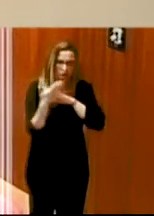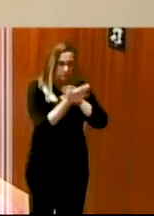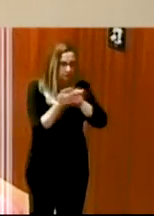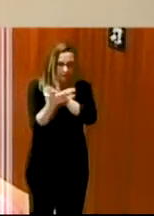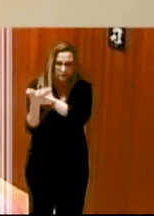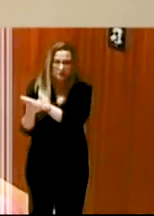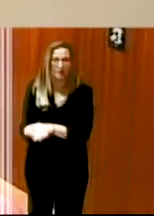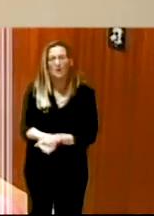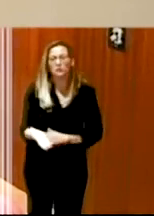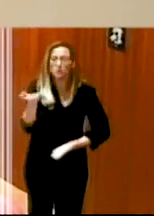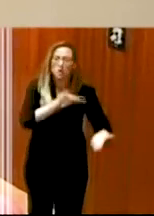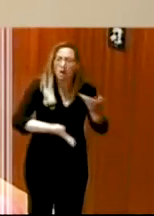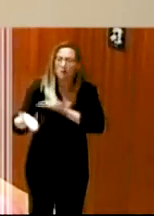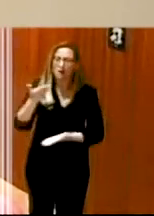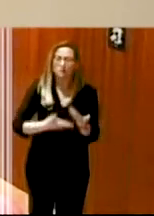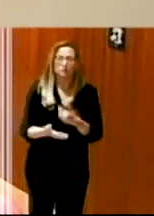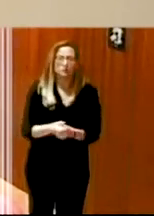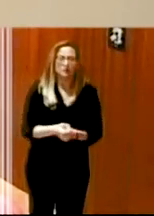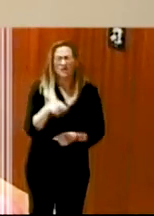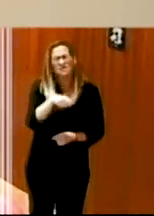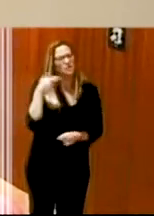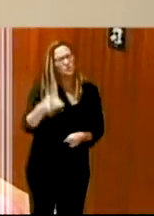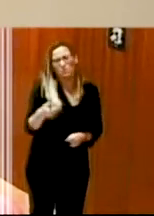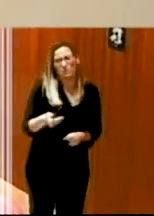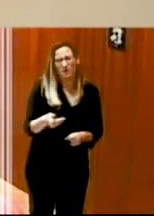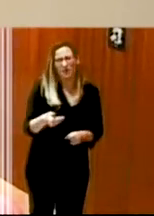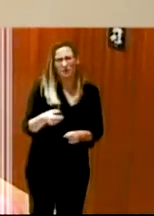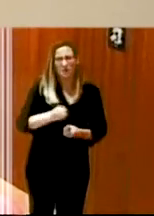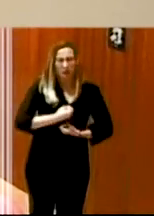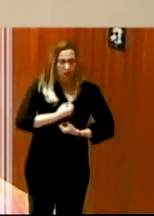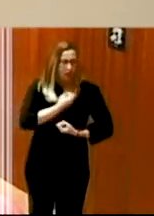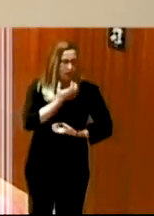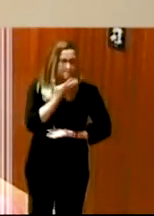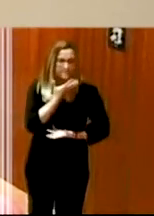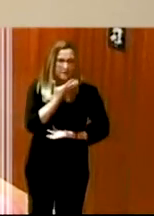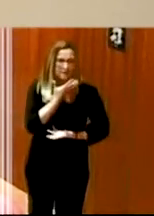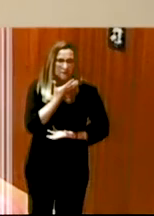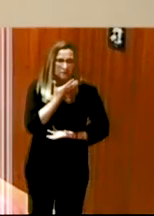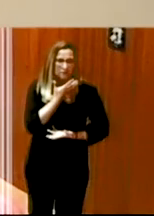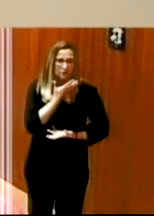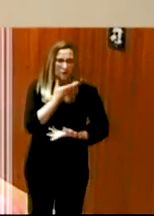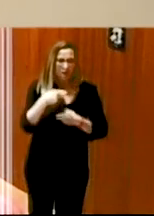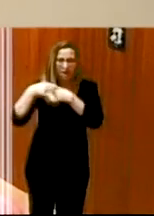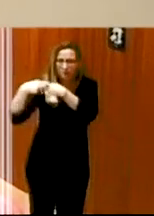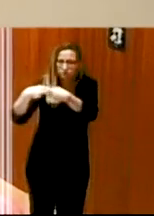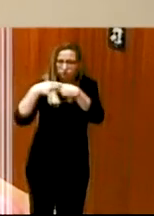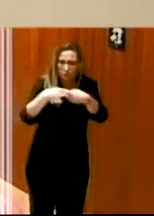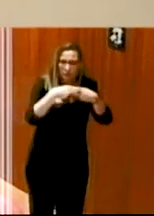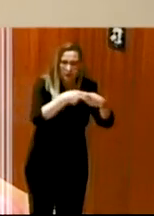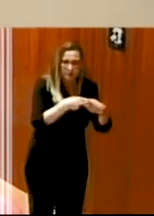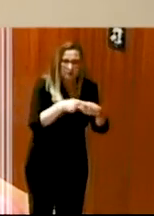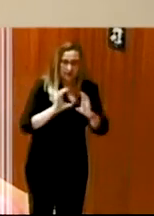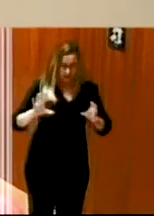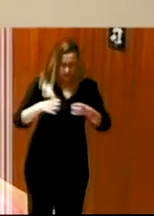también en algunos conciertos y es muy importante ese espíritu de compartir de trabajo en